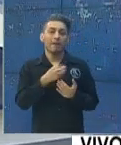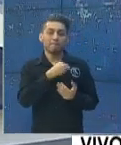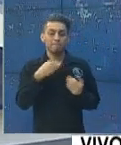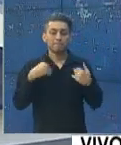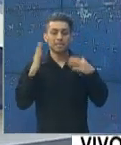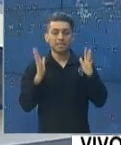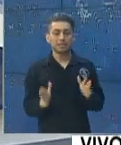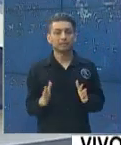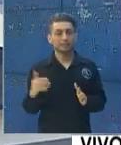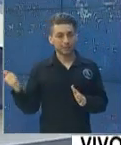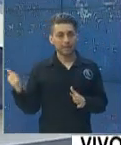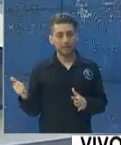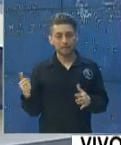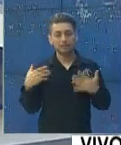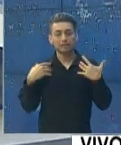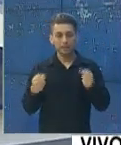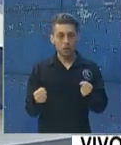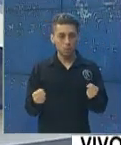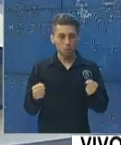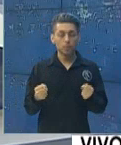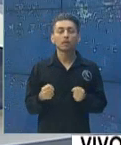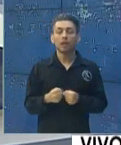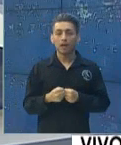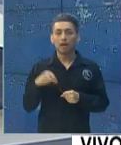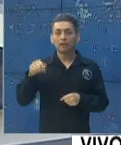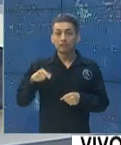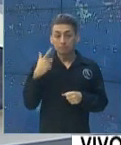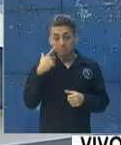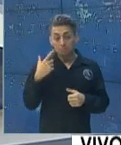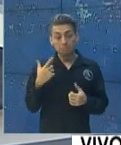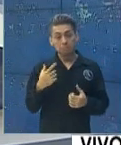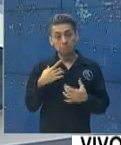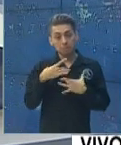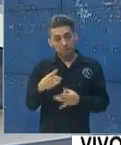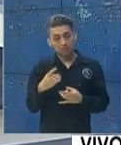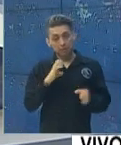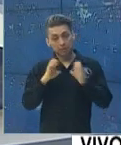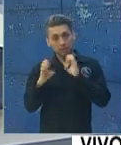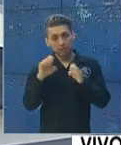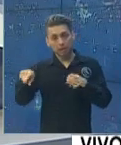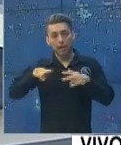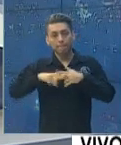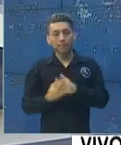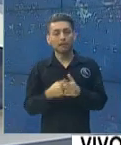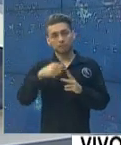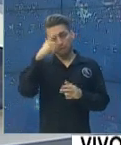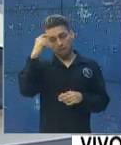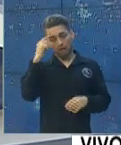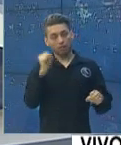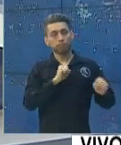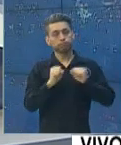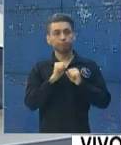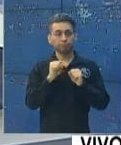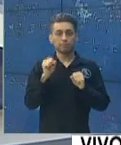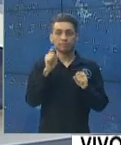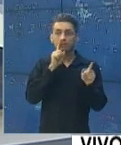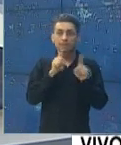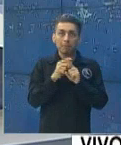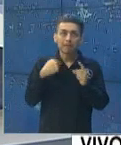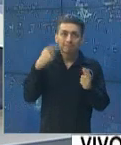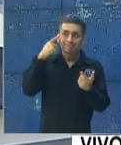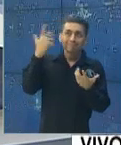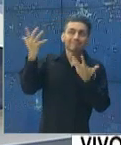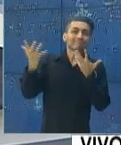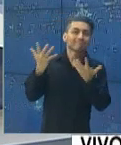Pública y Asistencia Social, en esta interesante entrevista en el inicio de su gestión y por supuesto con la expectativa que